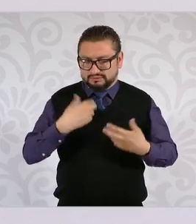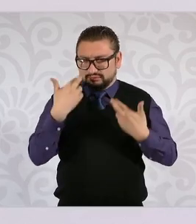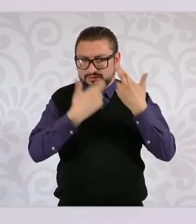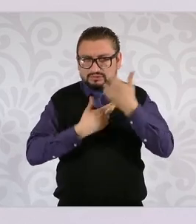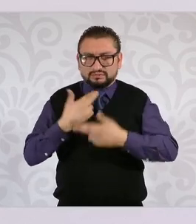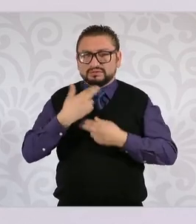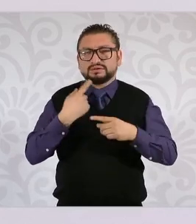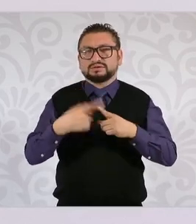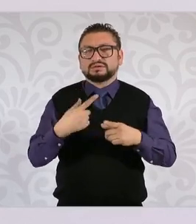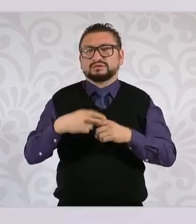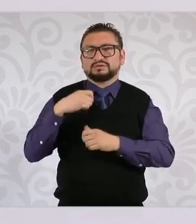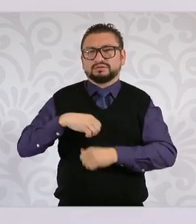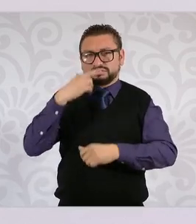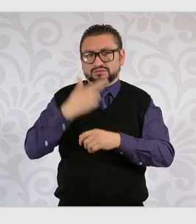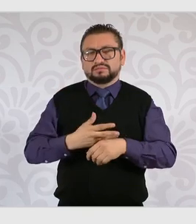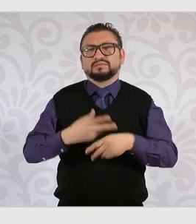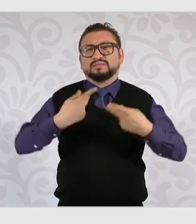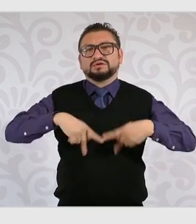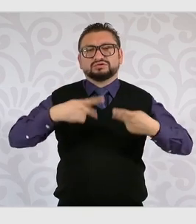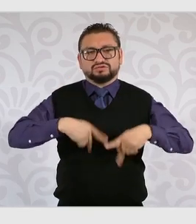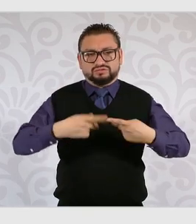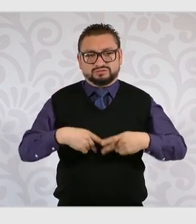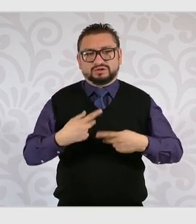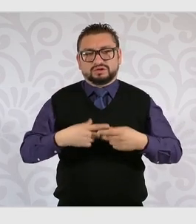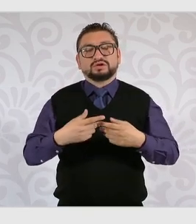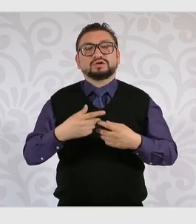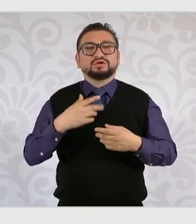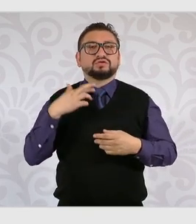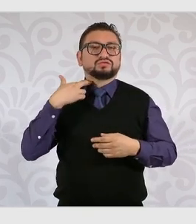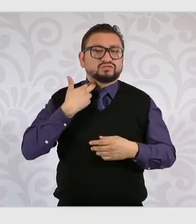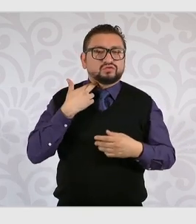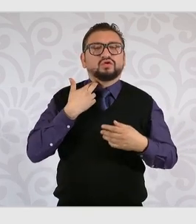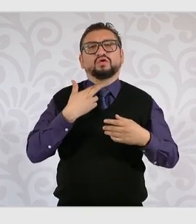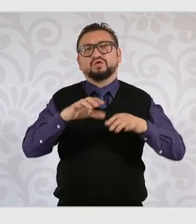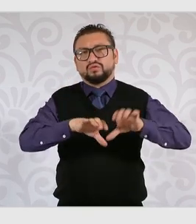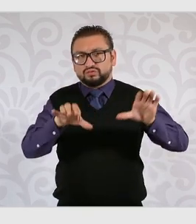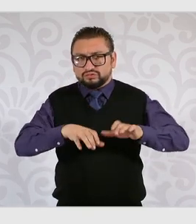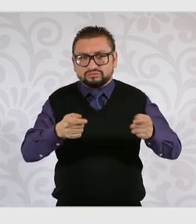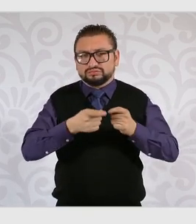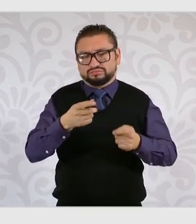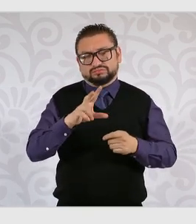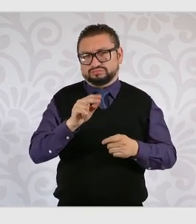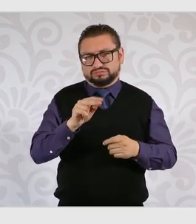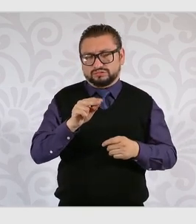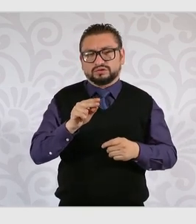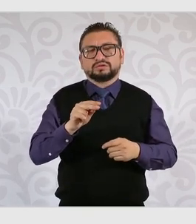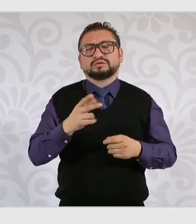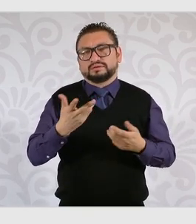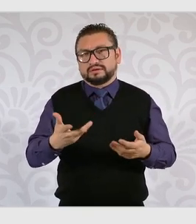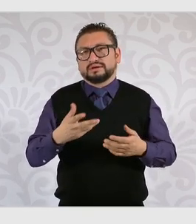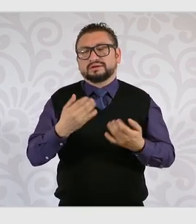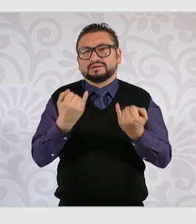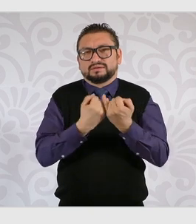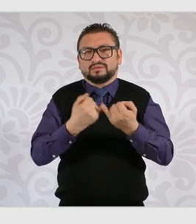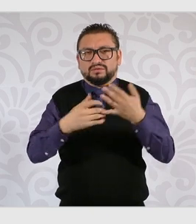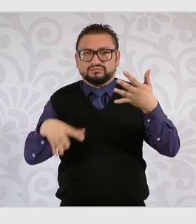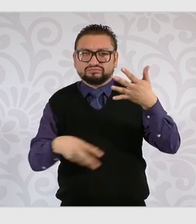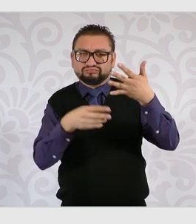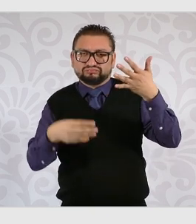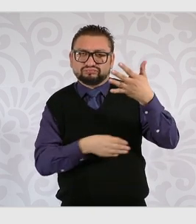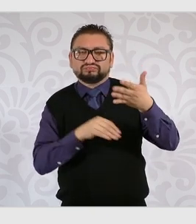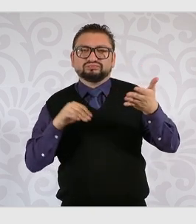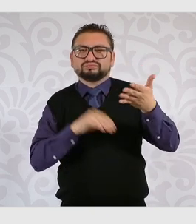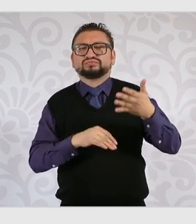gestionados por personas y no por algoritmos o computadoras. Además que estamos incluyendo otras disposiciones,